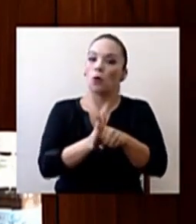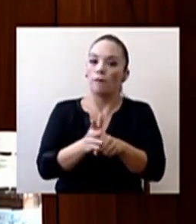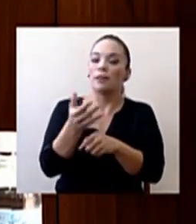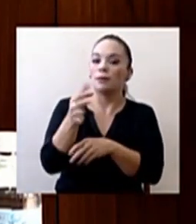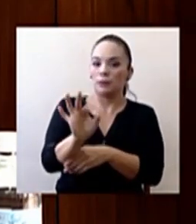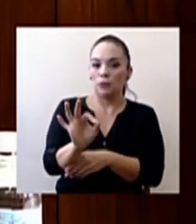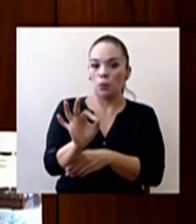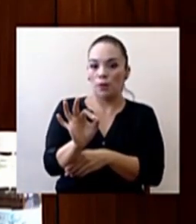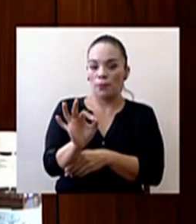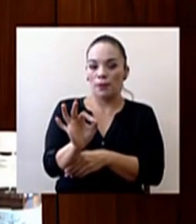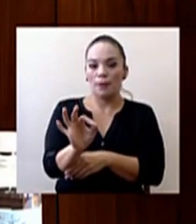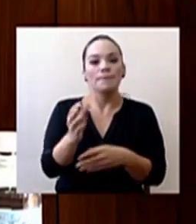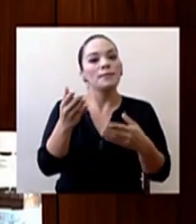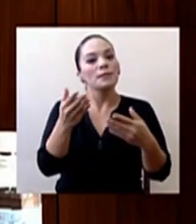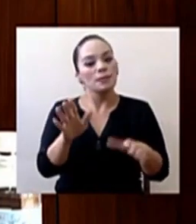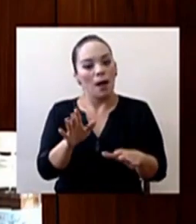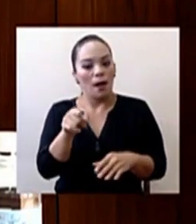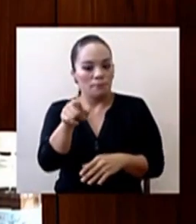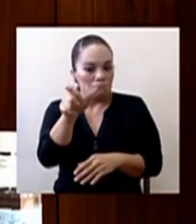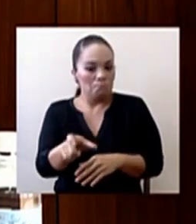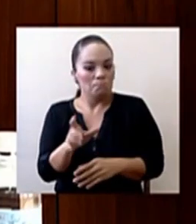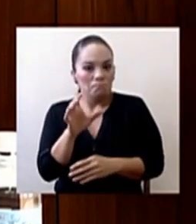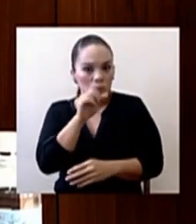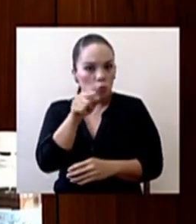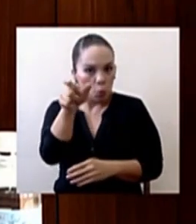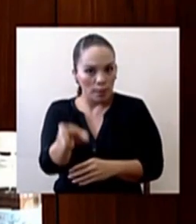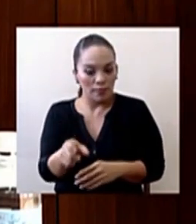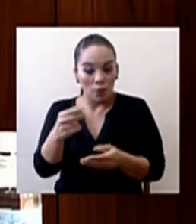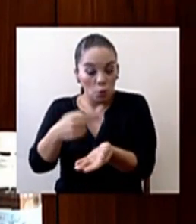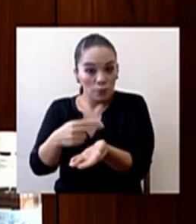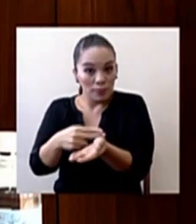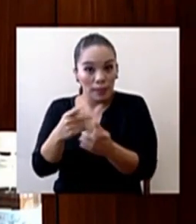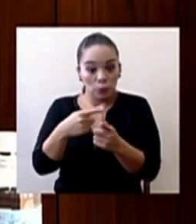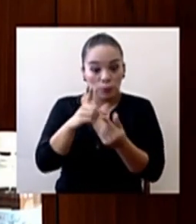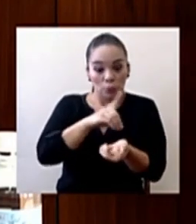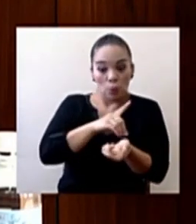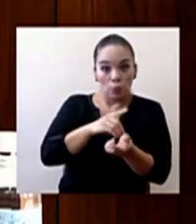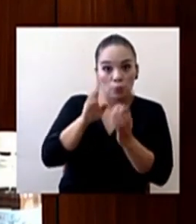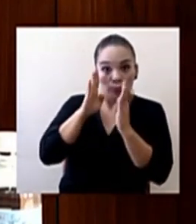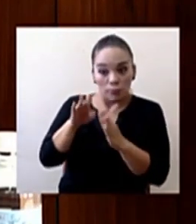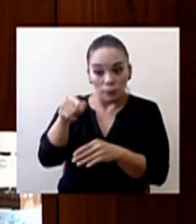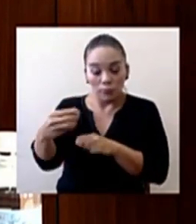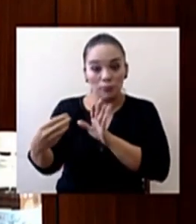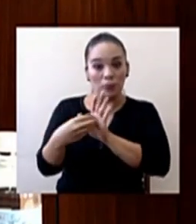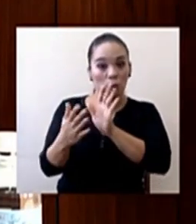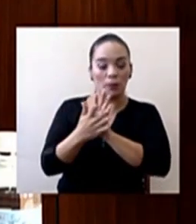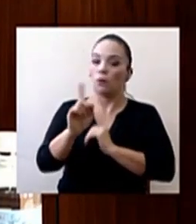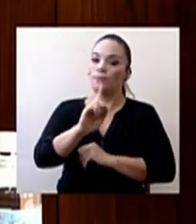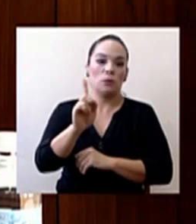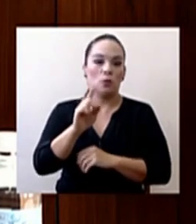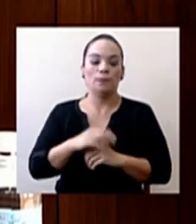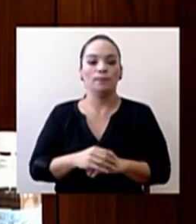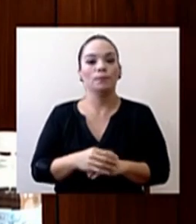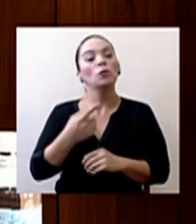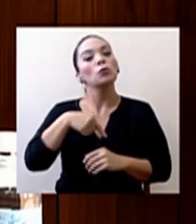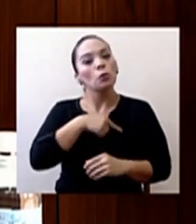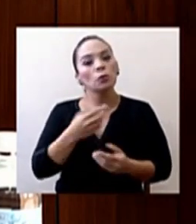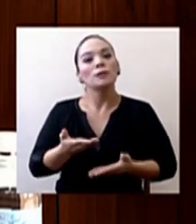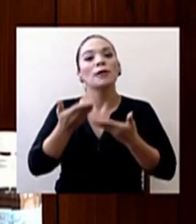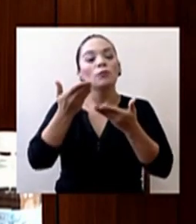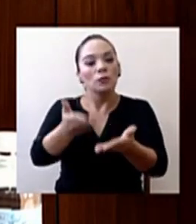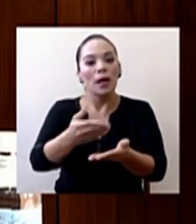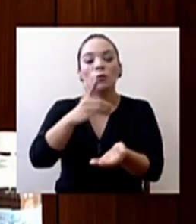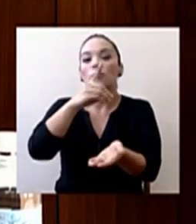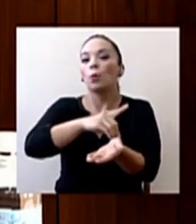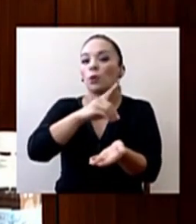que ya está identificado como tal en un hospital. Estamos dotando a los médicos y a los enfermeros,